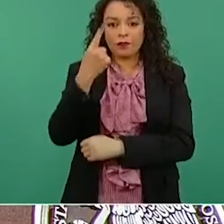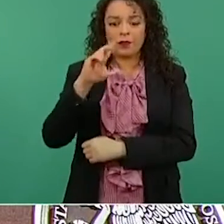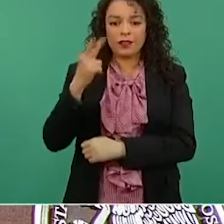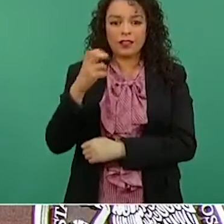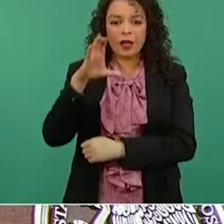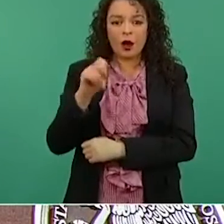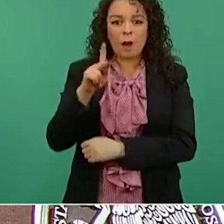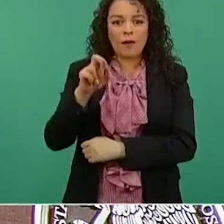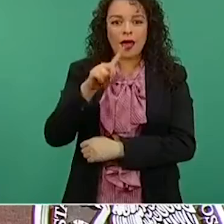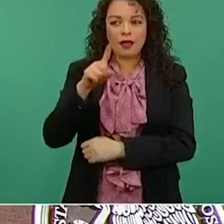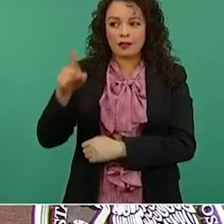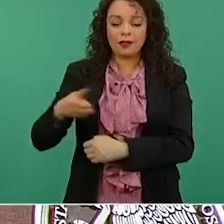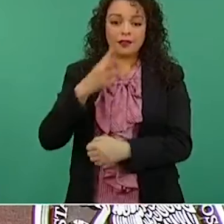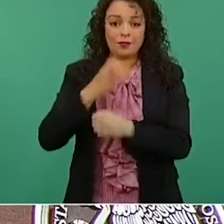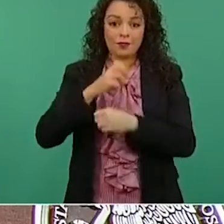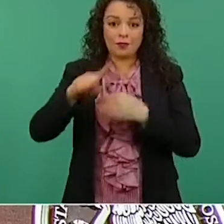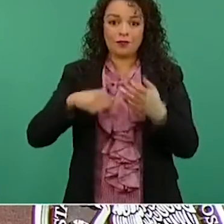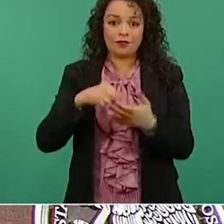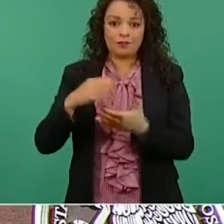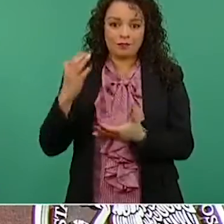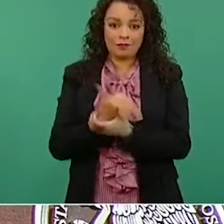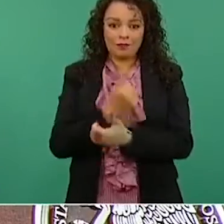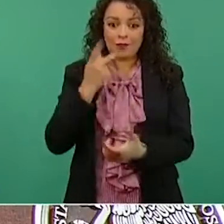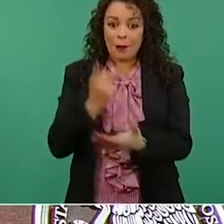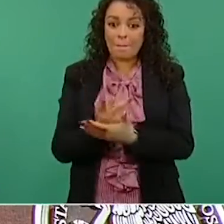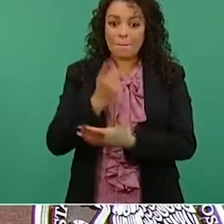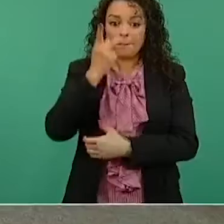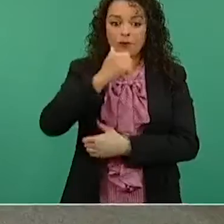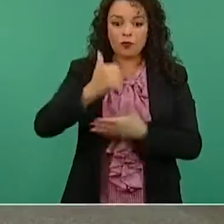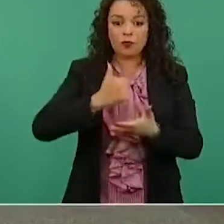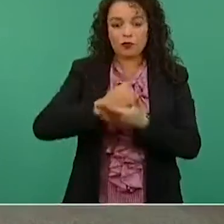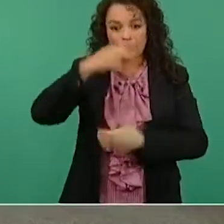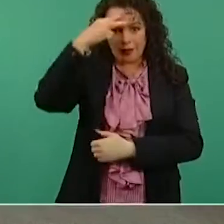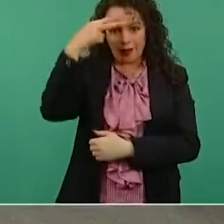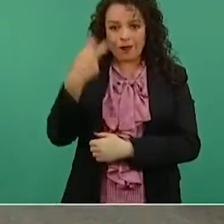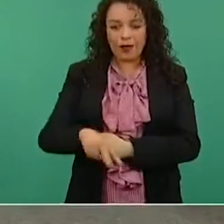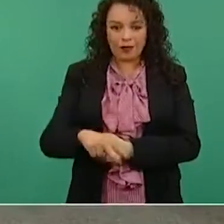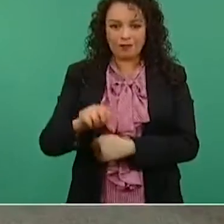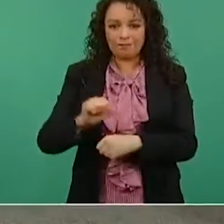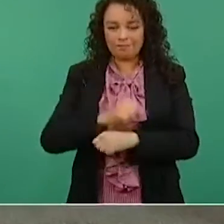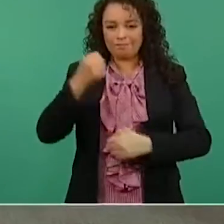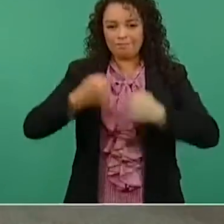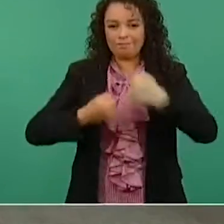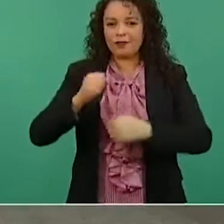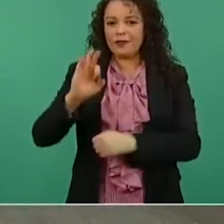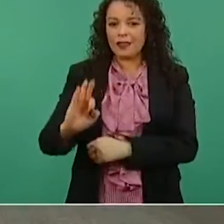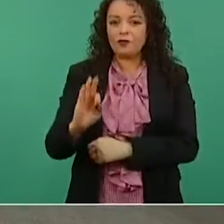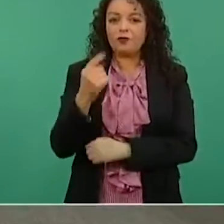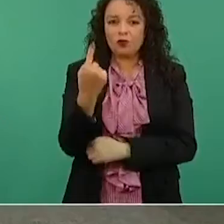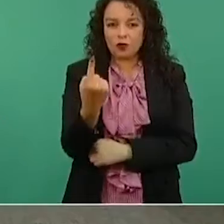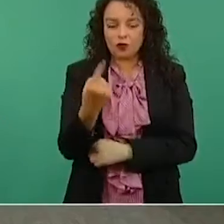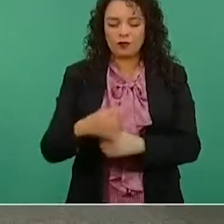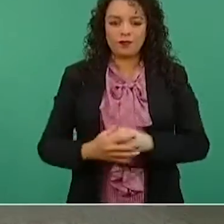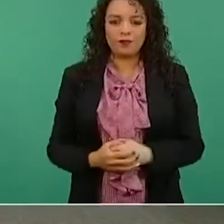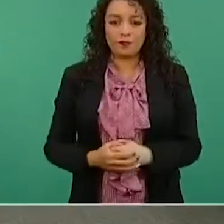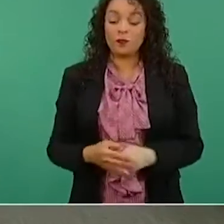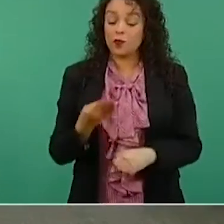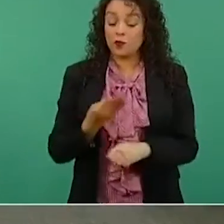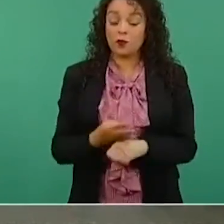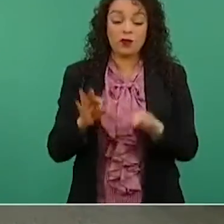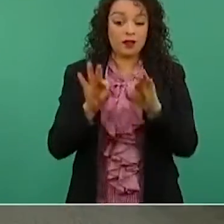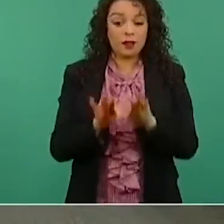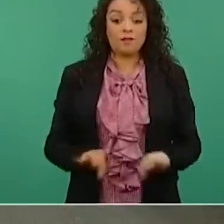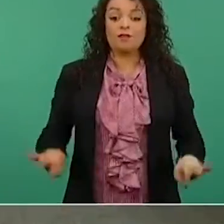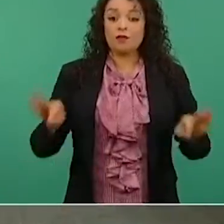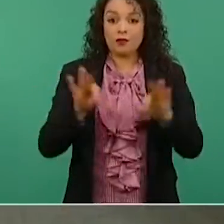en el Gran Premio de la Ciudad de México de Fórmula 1. Es importante lo de